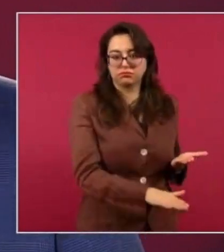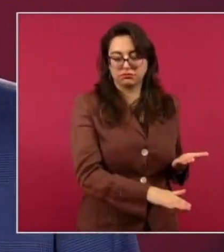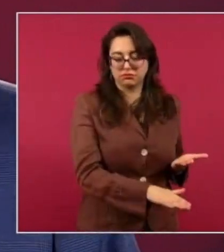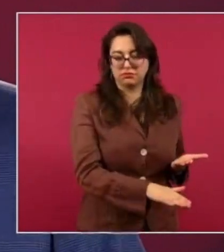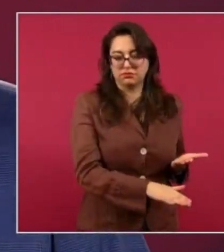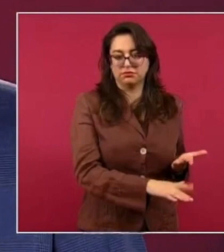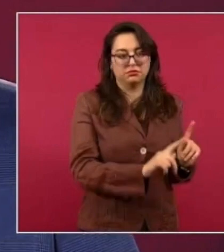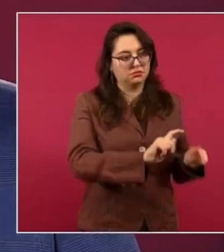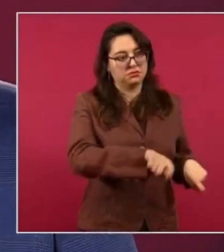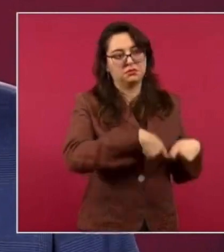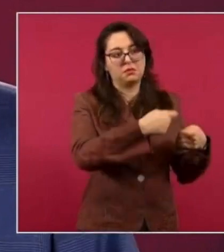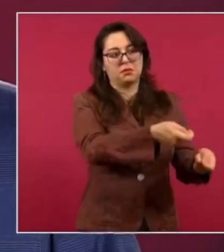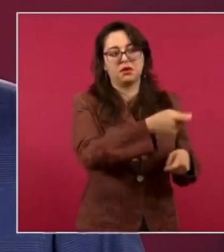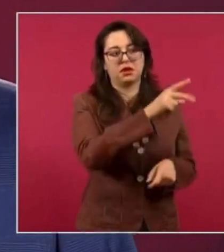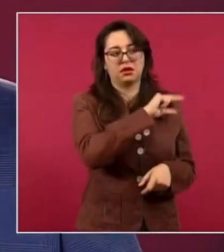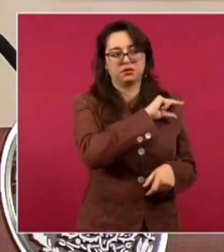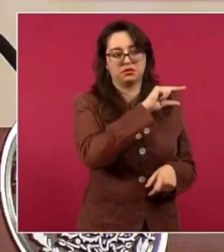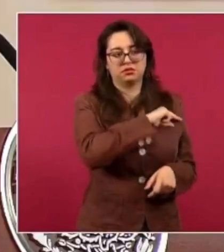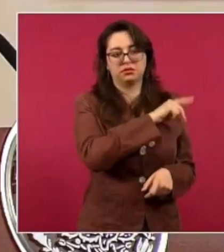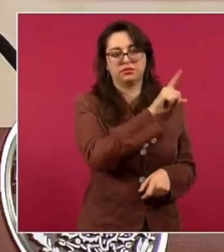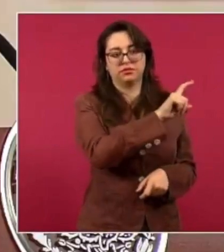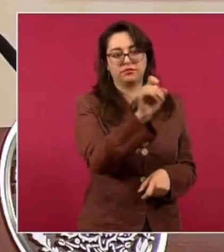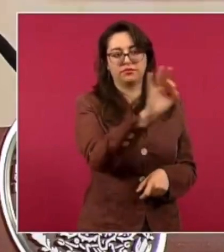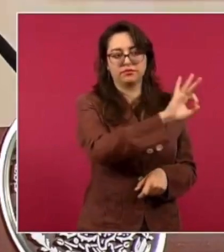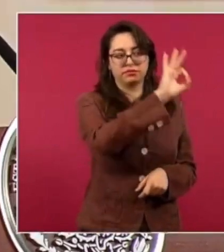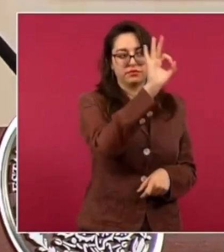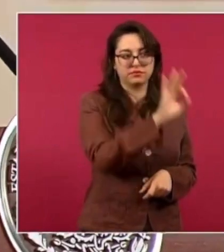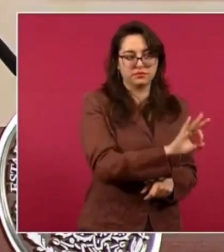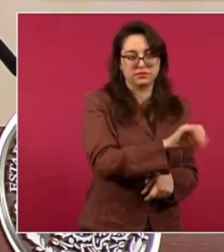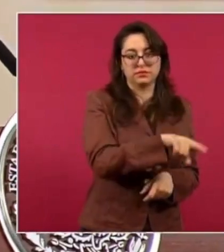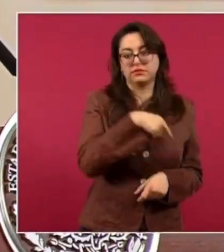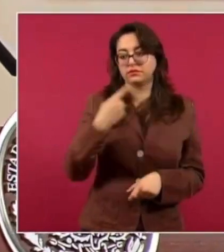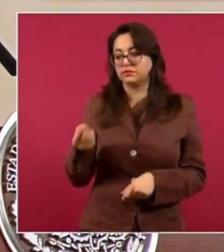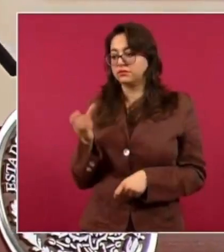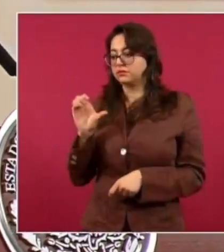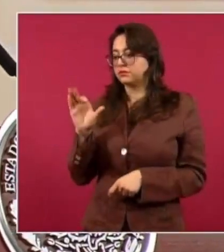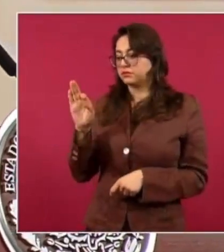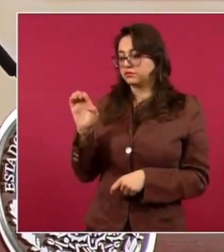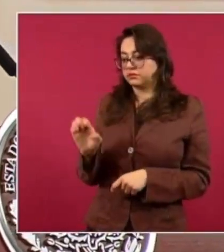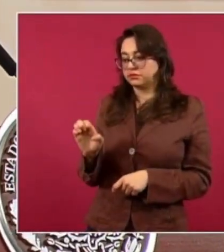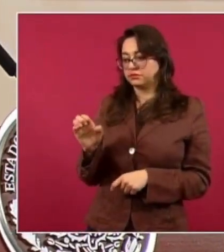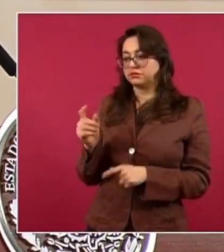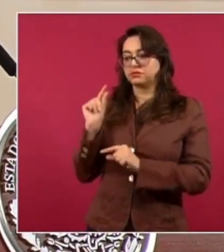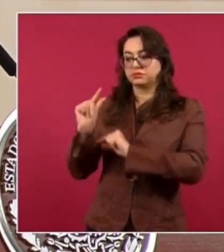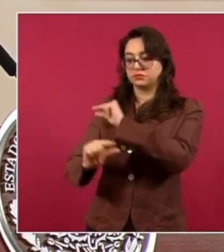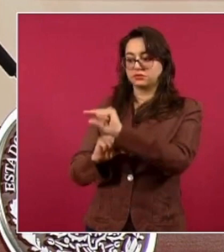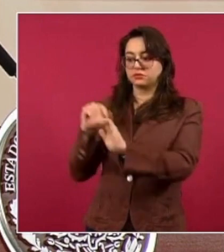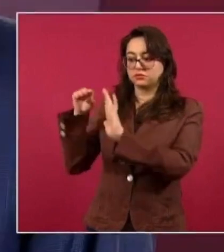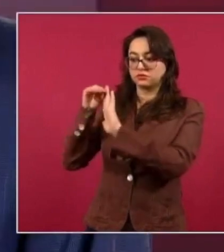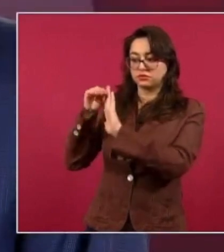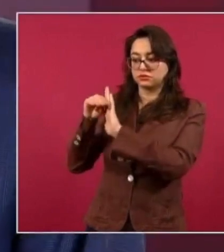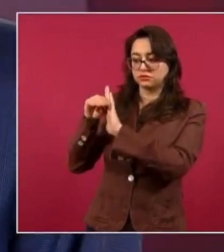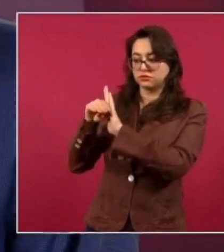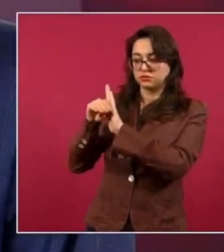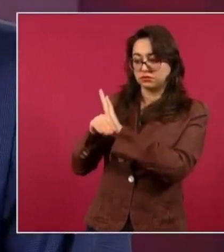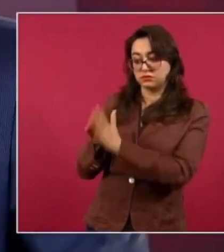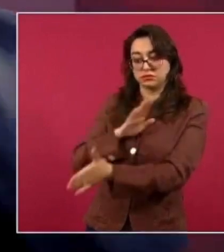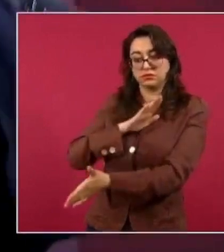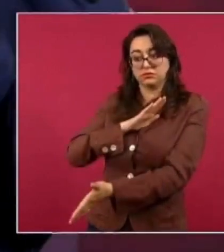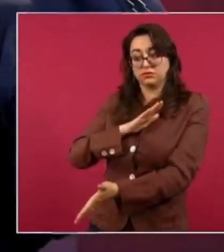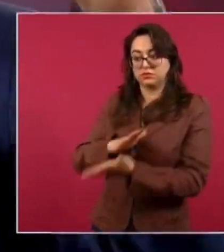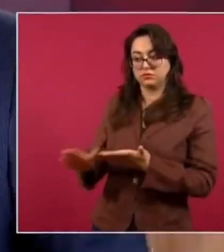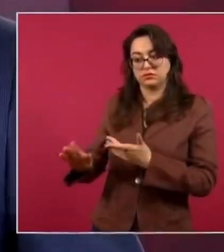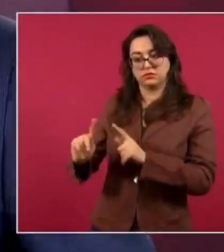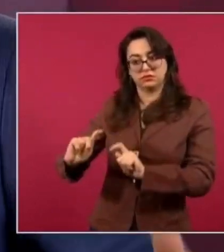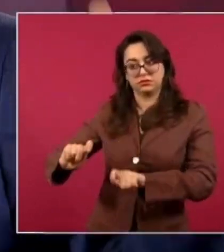abandonara el mercado eléctrico y